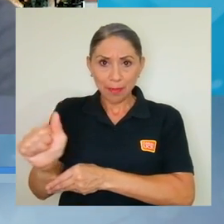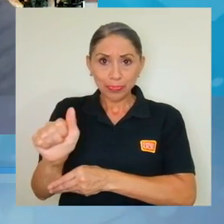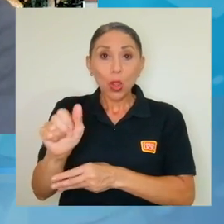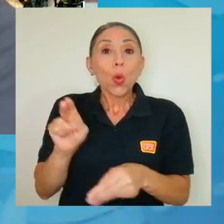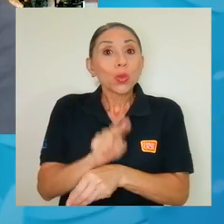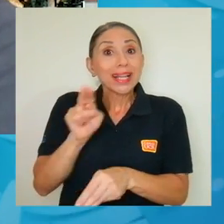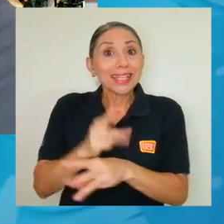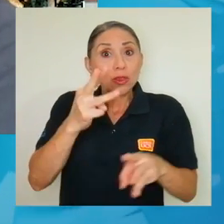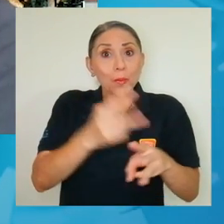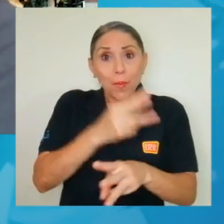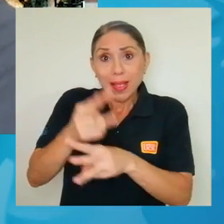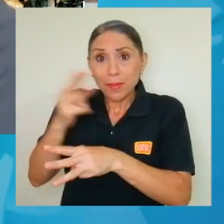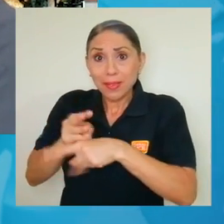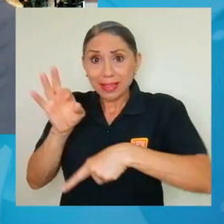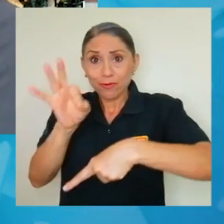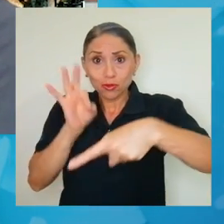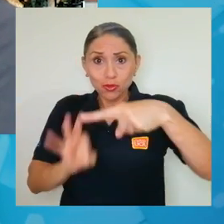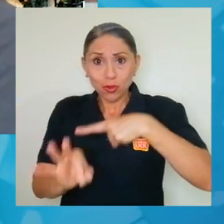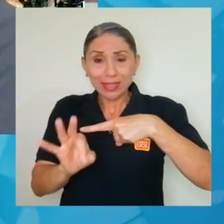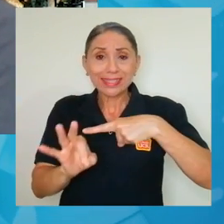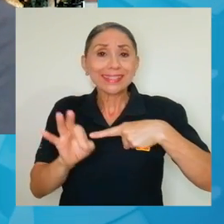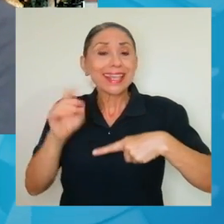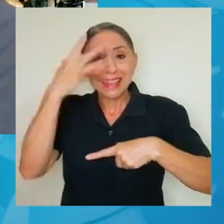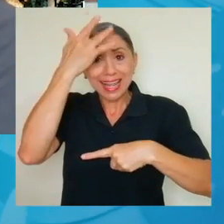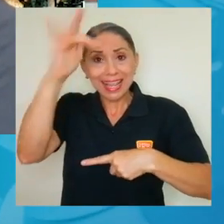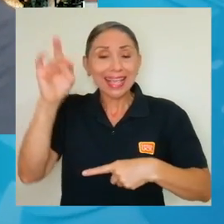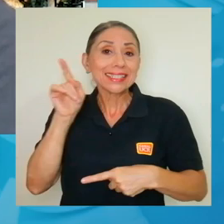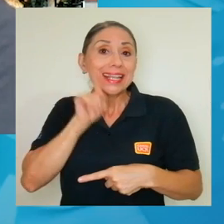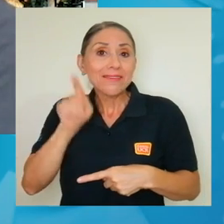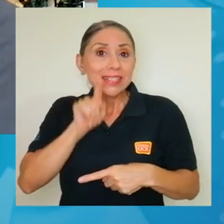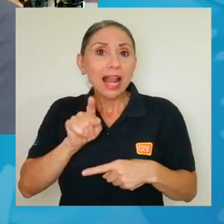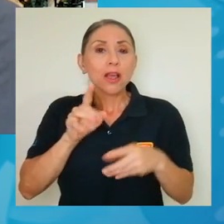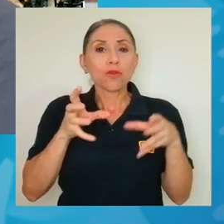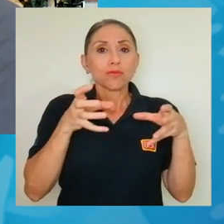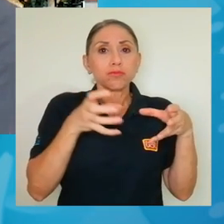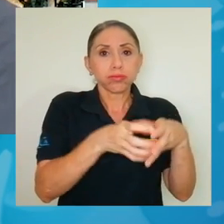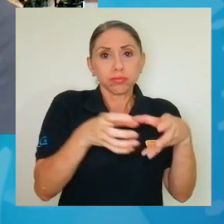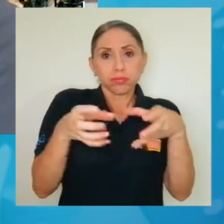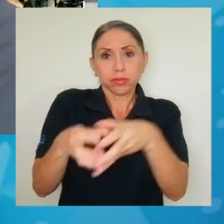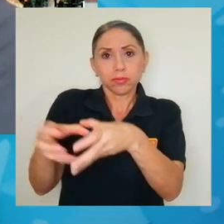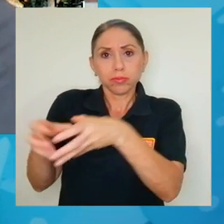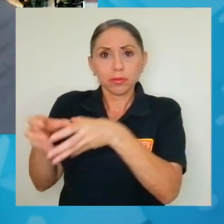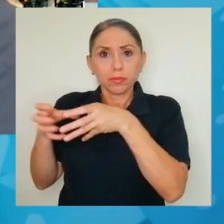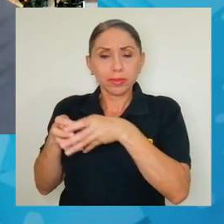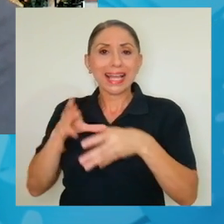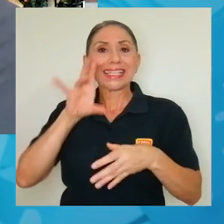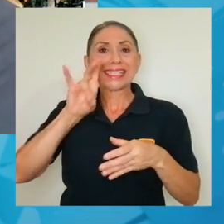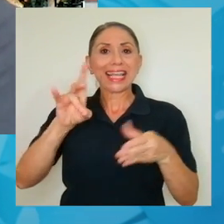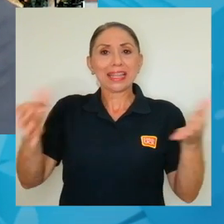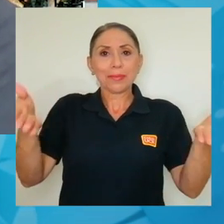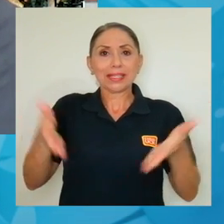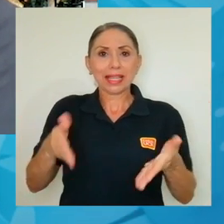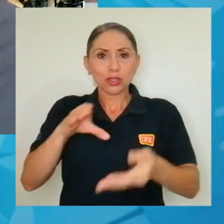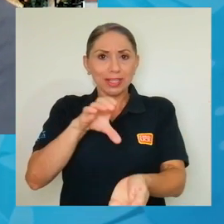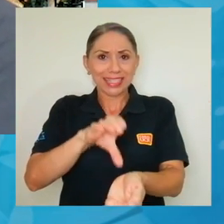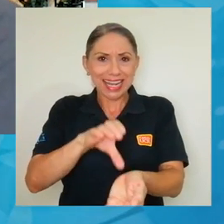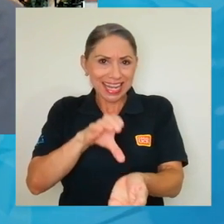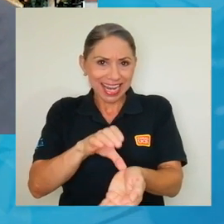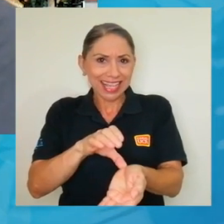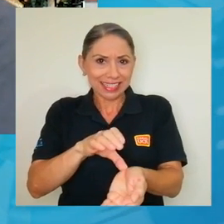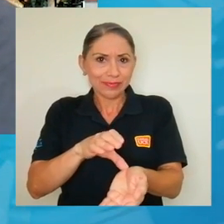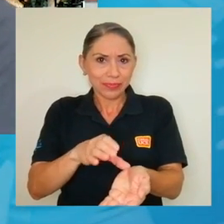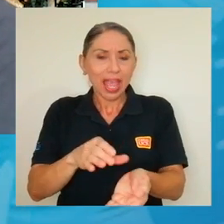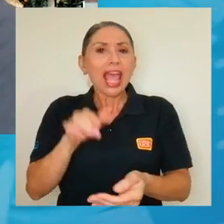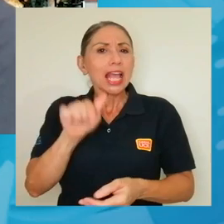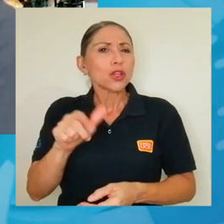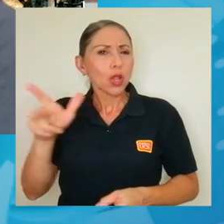artificial los hemos agrupado, que corresponde a siete presentaciones clínicas. Es lo que uno oye con los